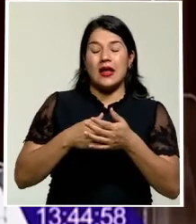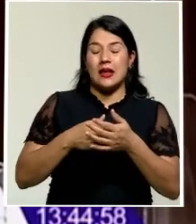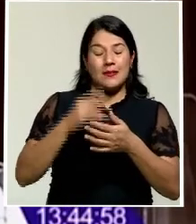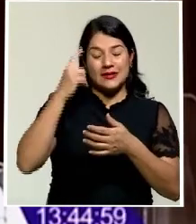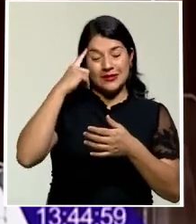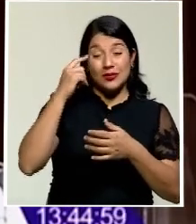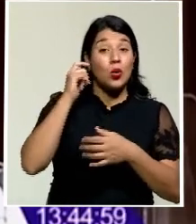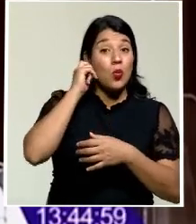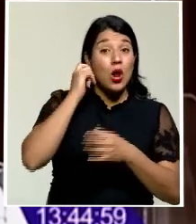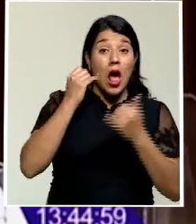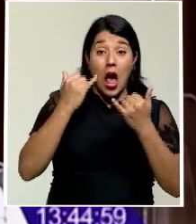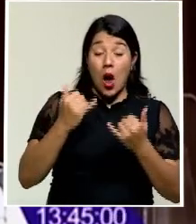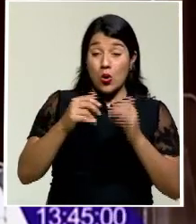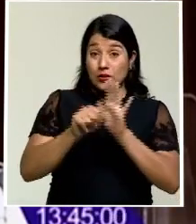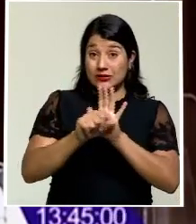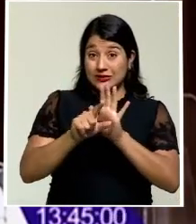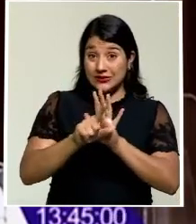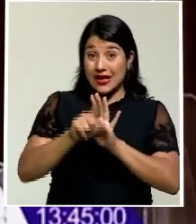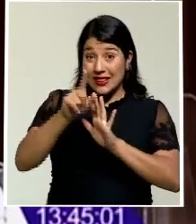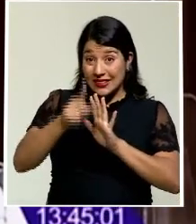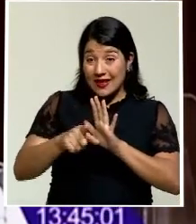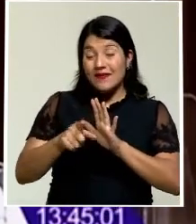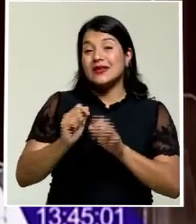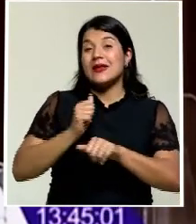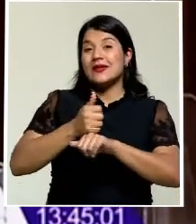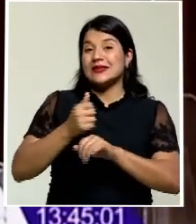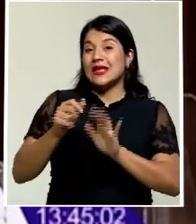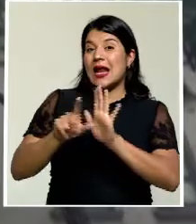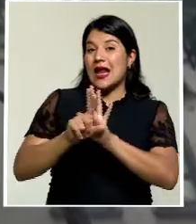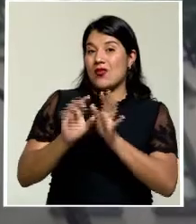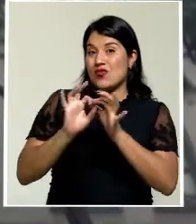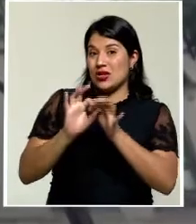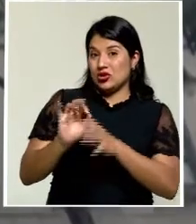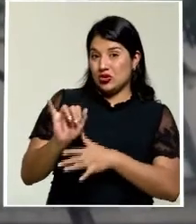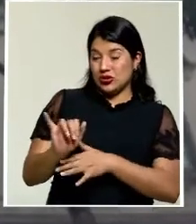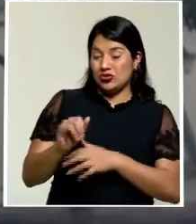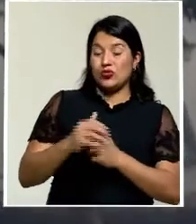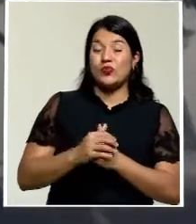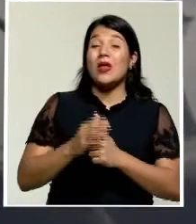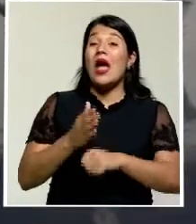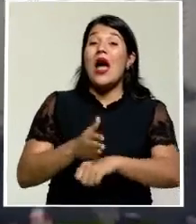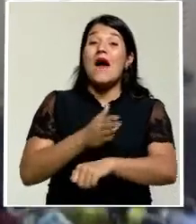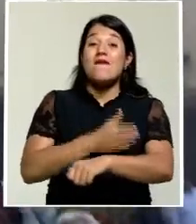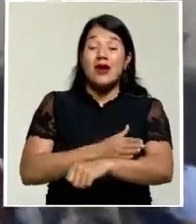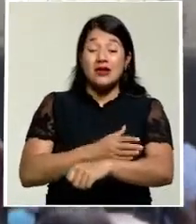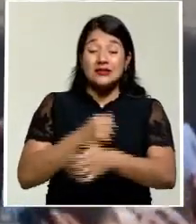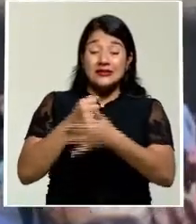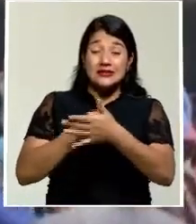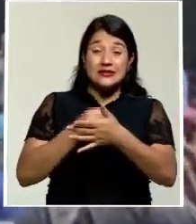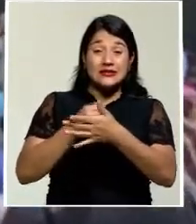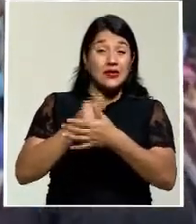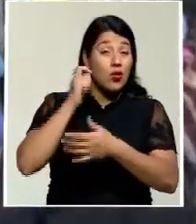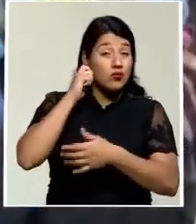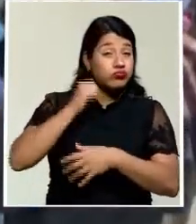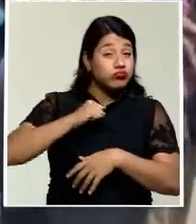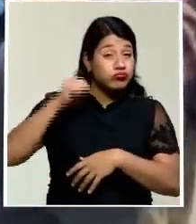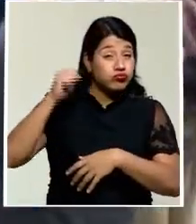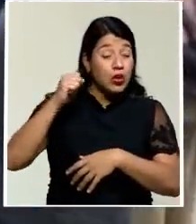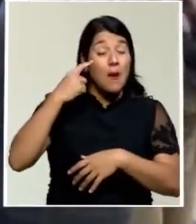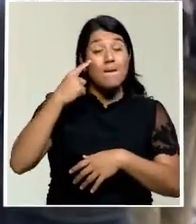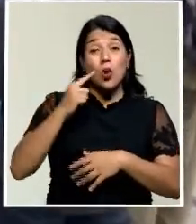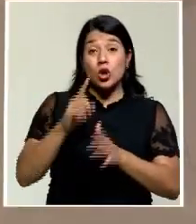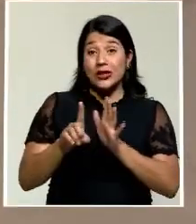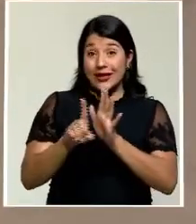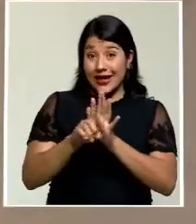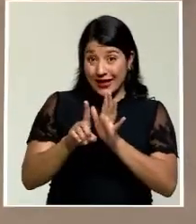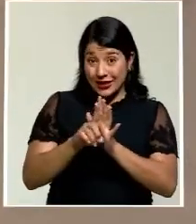Ahora el Congreso deberá legislar al respecto. Los avances de la lucha feminista por los derechos reproductivos también han generado